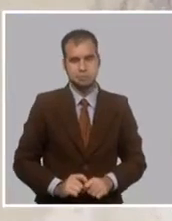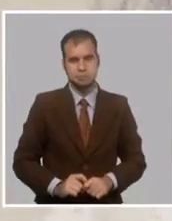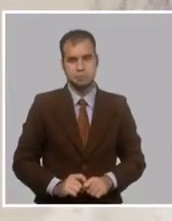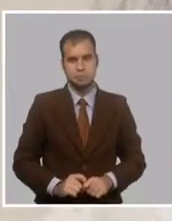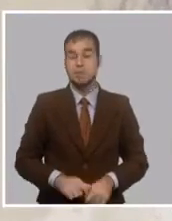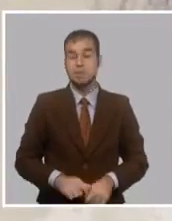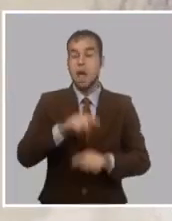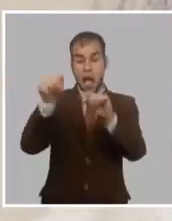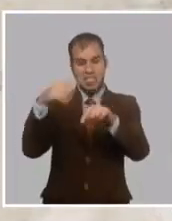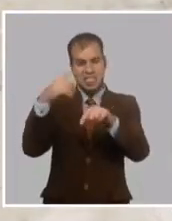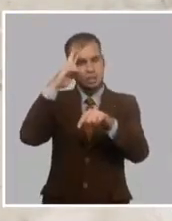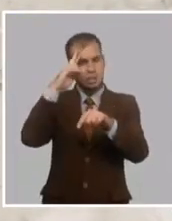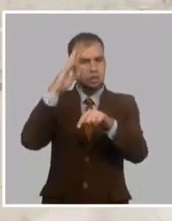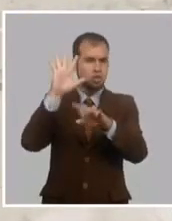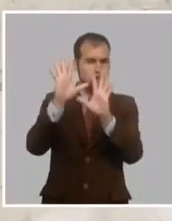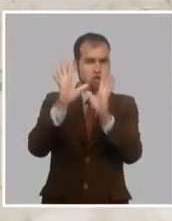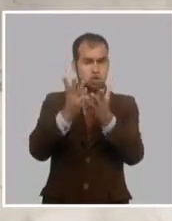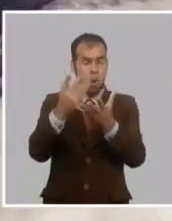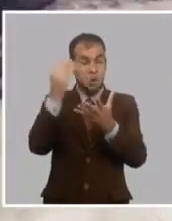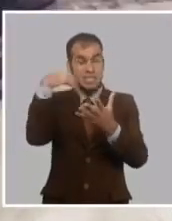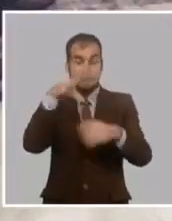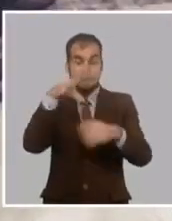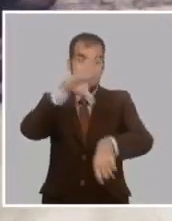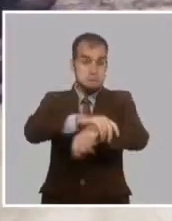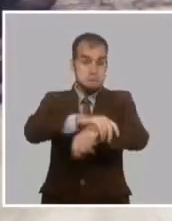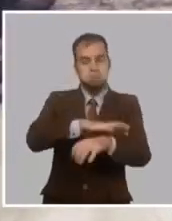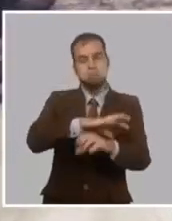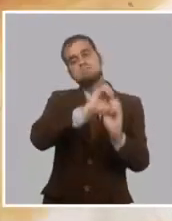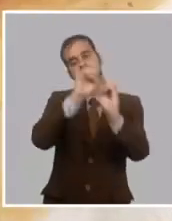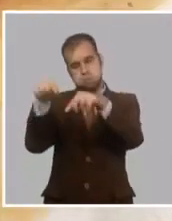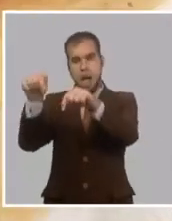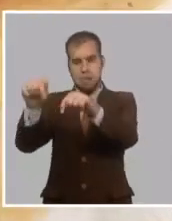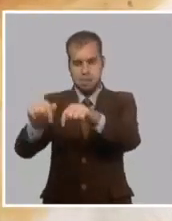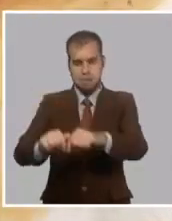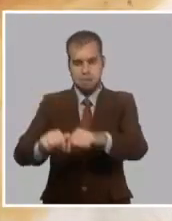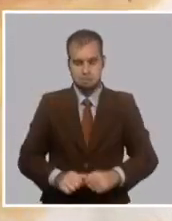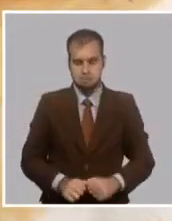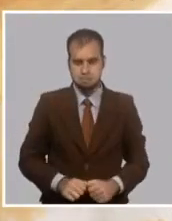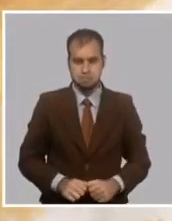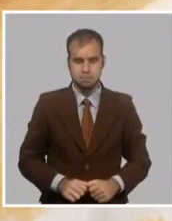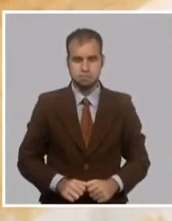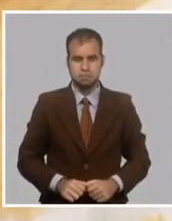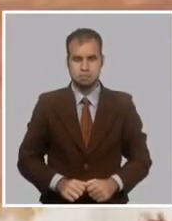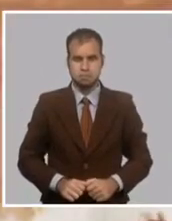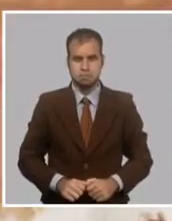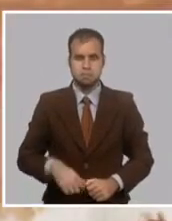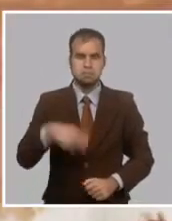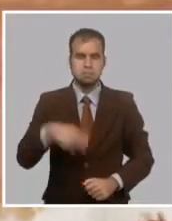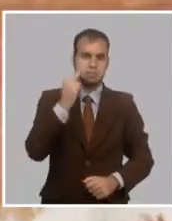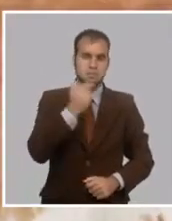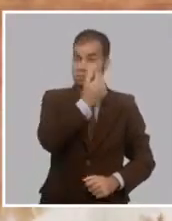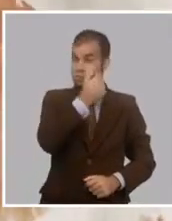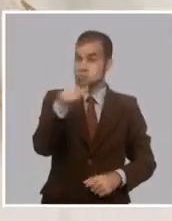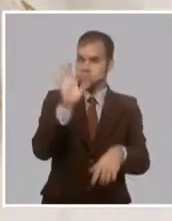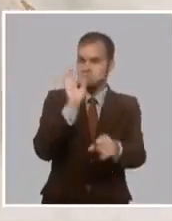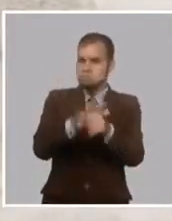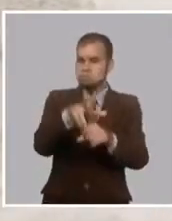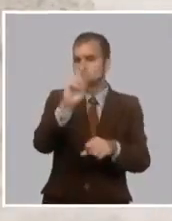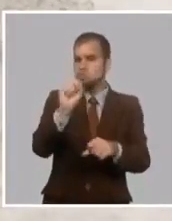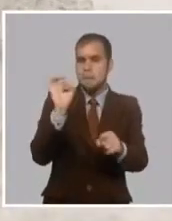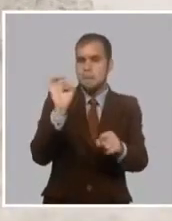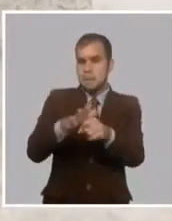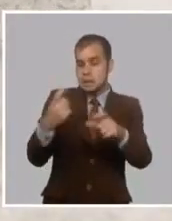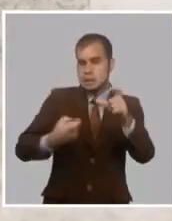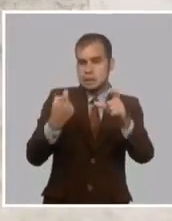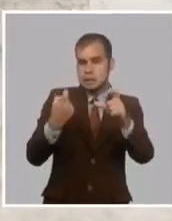Martí alivió las dolencias adquiridas en el presidio. La figura del apóstol fue tomada como bandera para la nueva etapa de